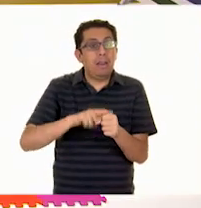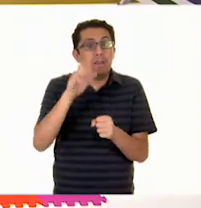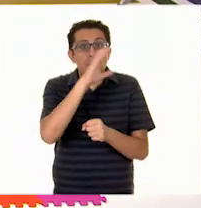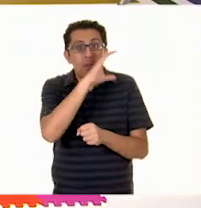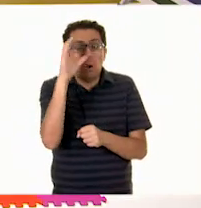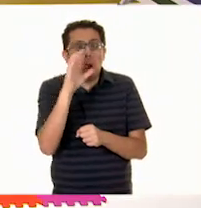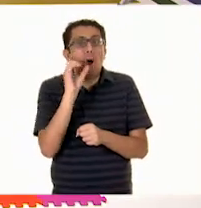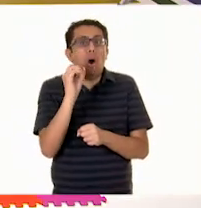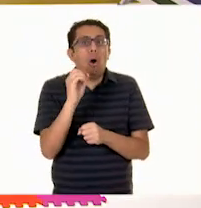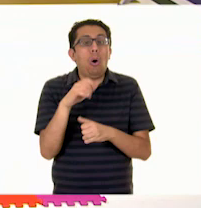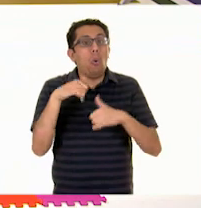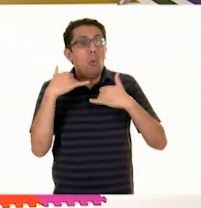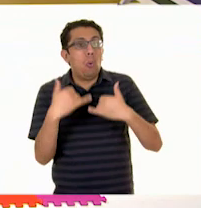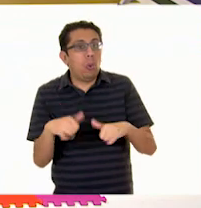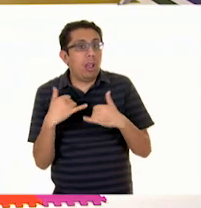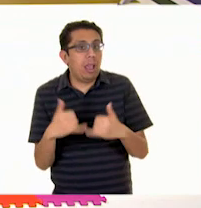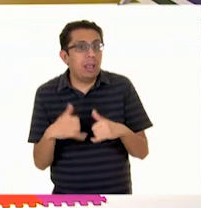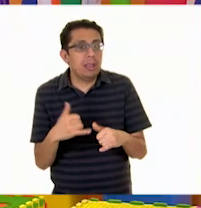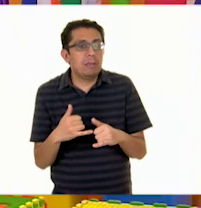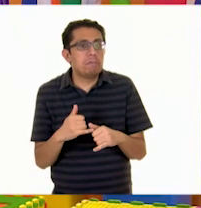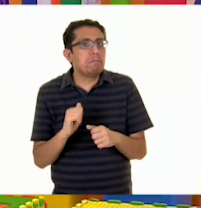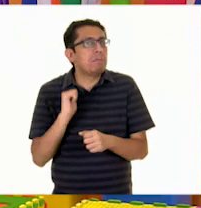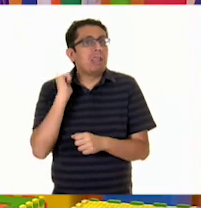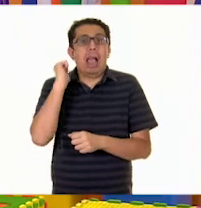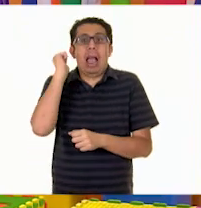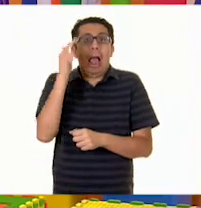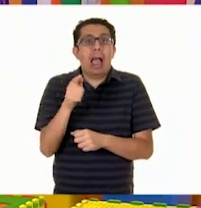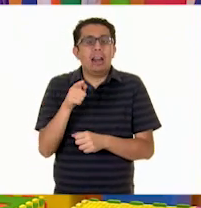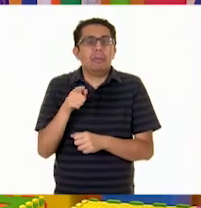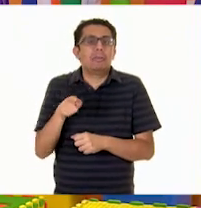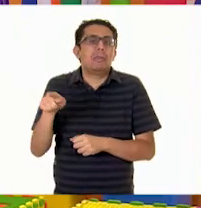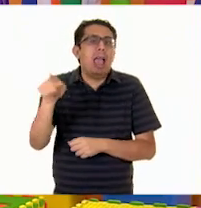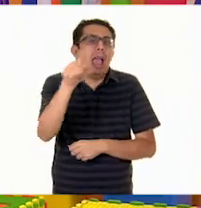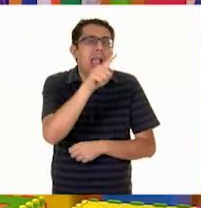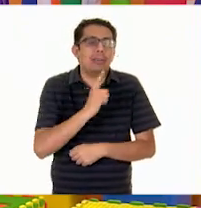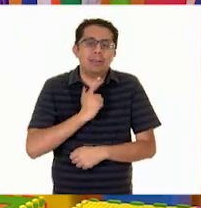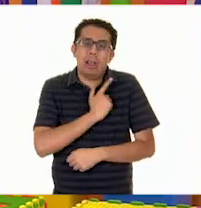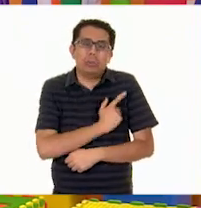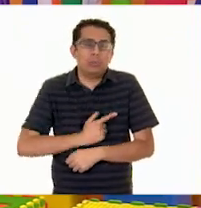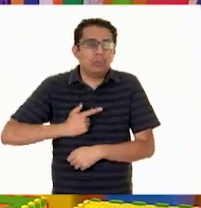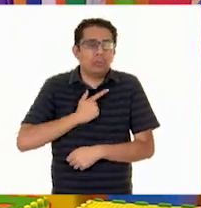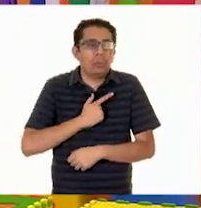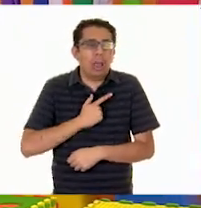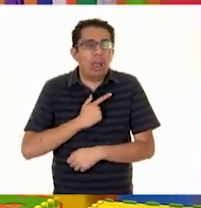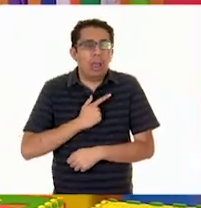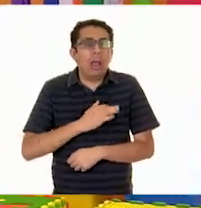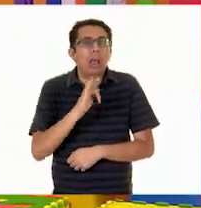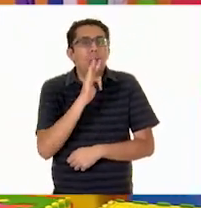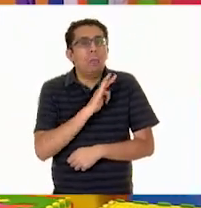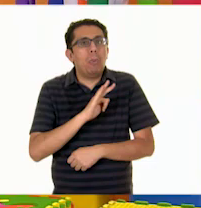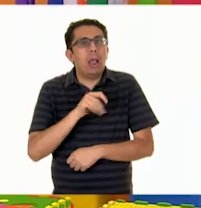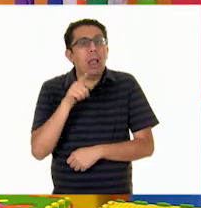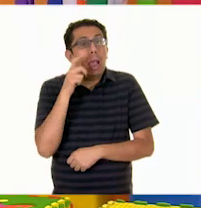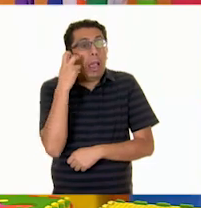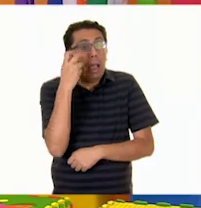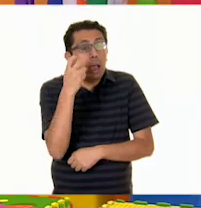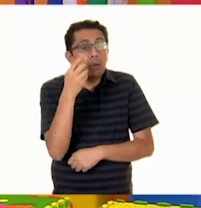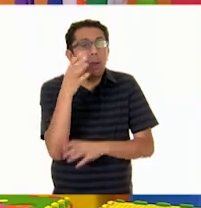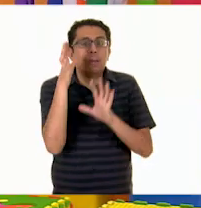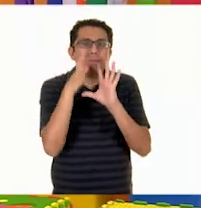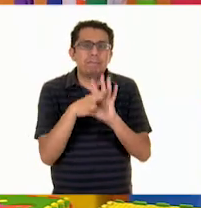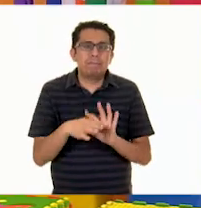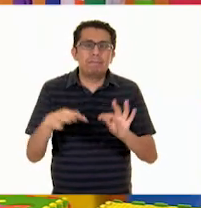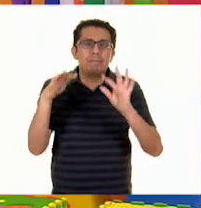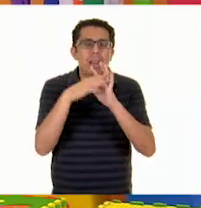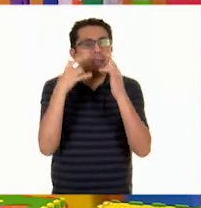mascotas. O sus juguetes. Algo que a ellos les agrade y que puedan contarnos una historia con esos objetos.